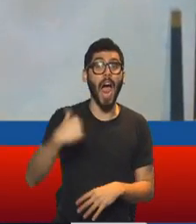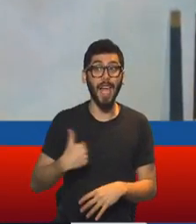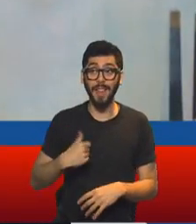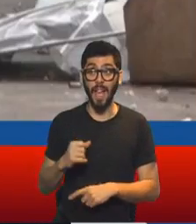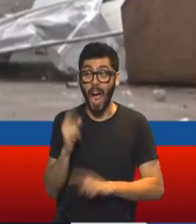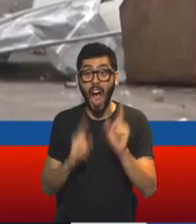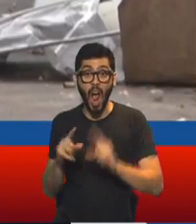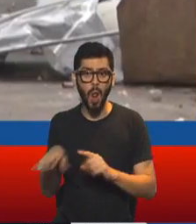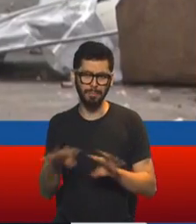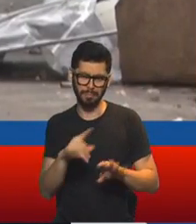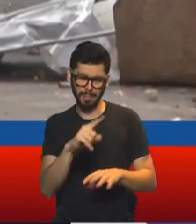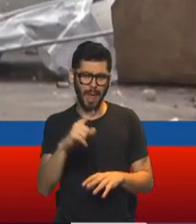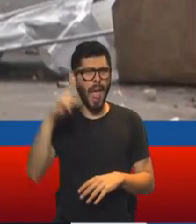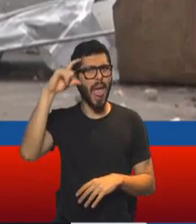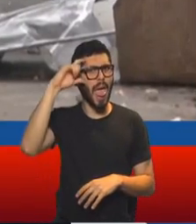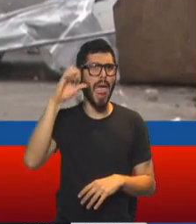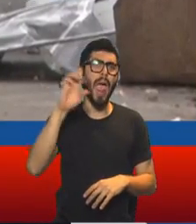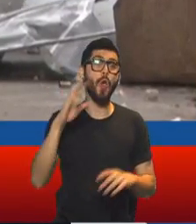se cuestionaba que Evo Morales pudiese llegar acá.